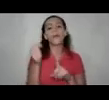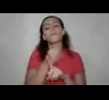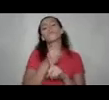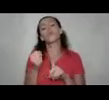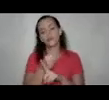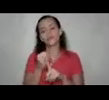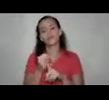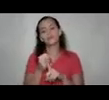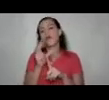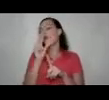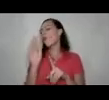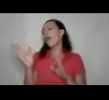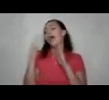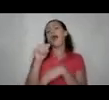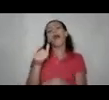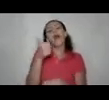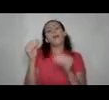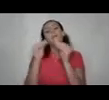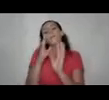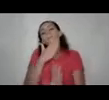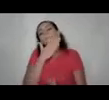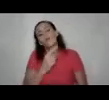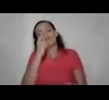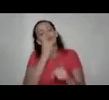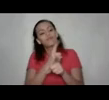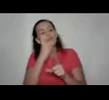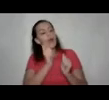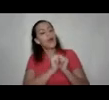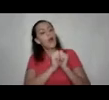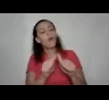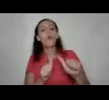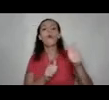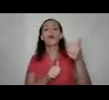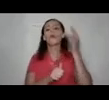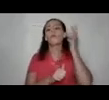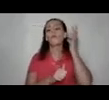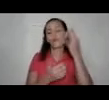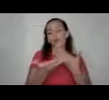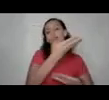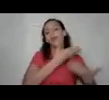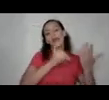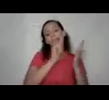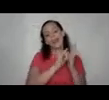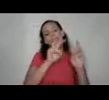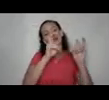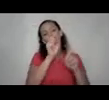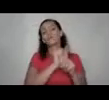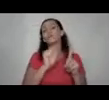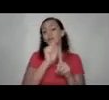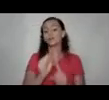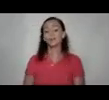no va a haber nadie más adecuado e indicado para acompañar a otras mujeres en este tipo de situaciones